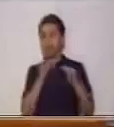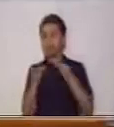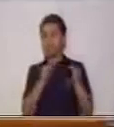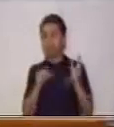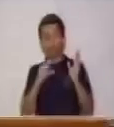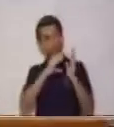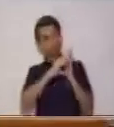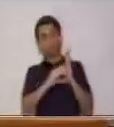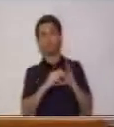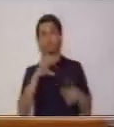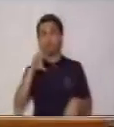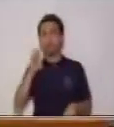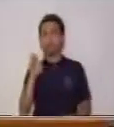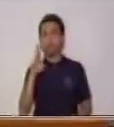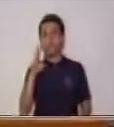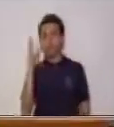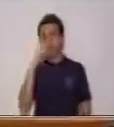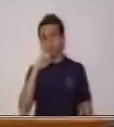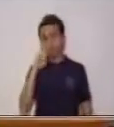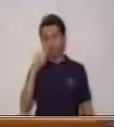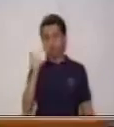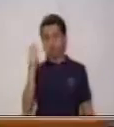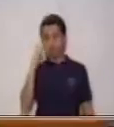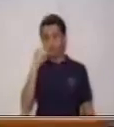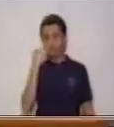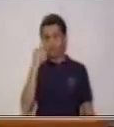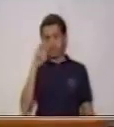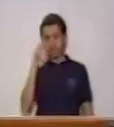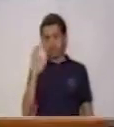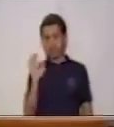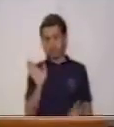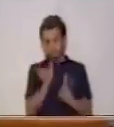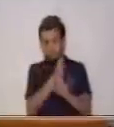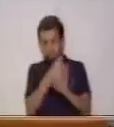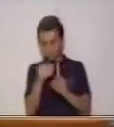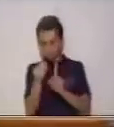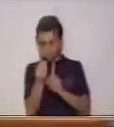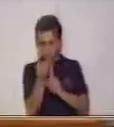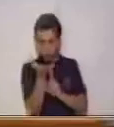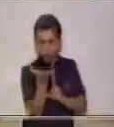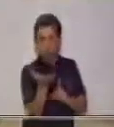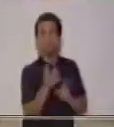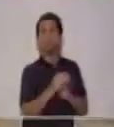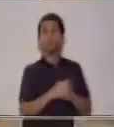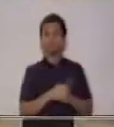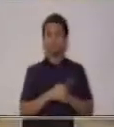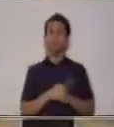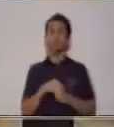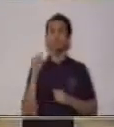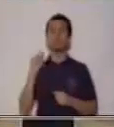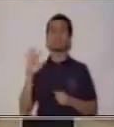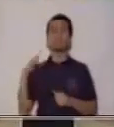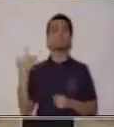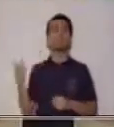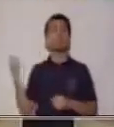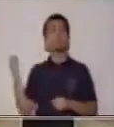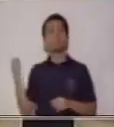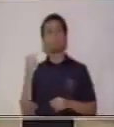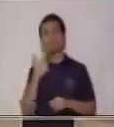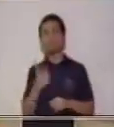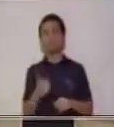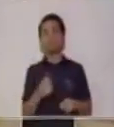persuasivos. Los textos persuasivos son aquellos cuya función es